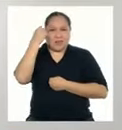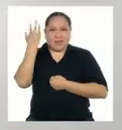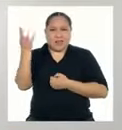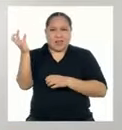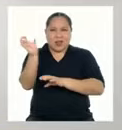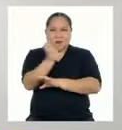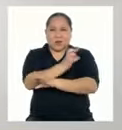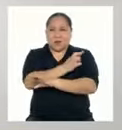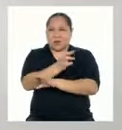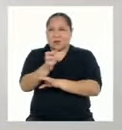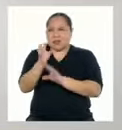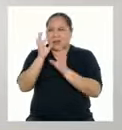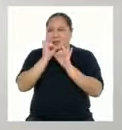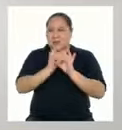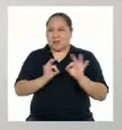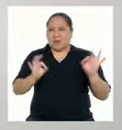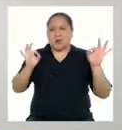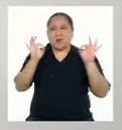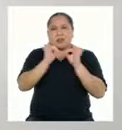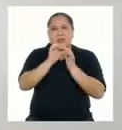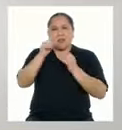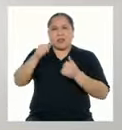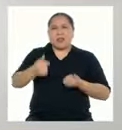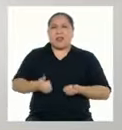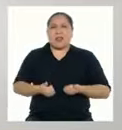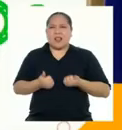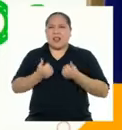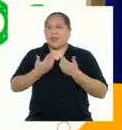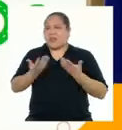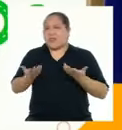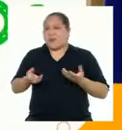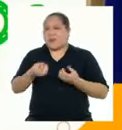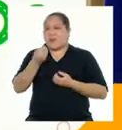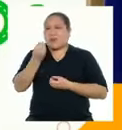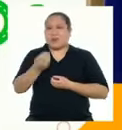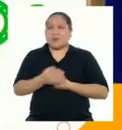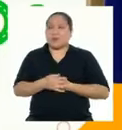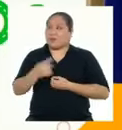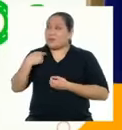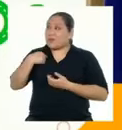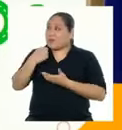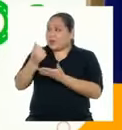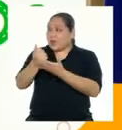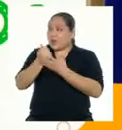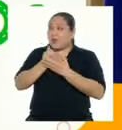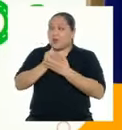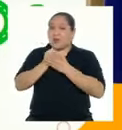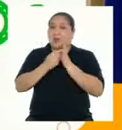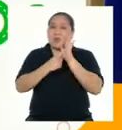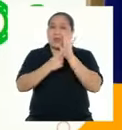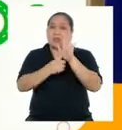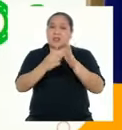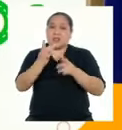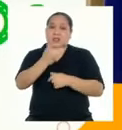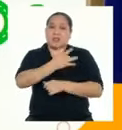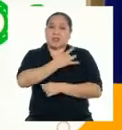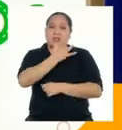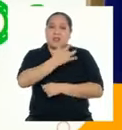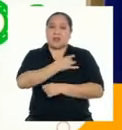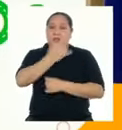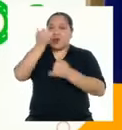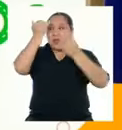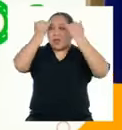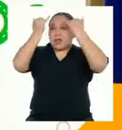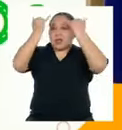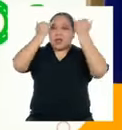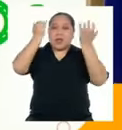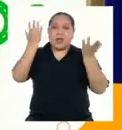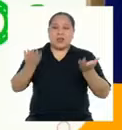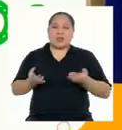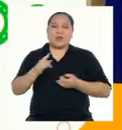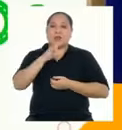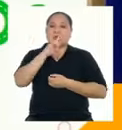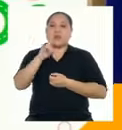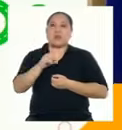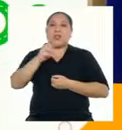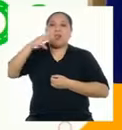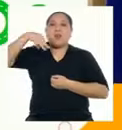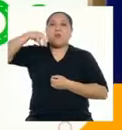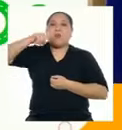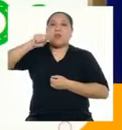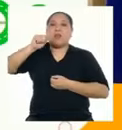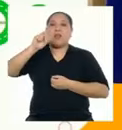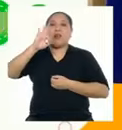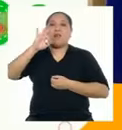la poesía es importante en nuestras vidas? Porque nos permite expresar nuestros sentimientos e ideas Empleando